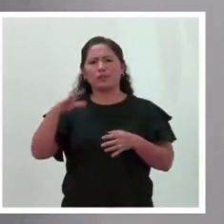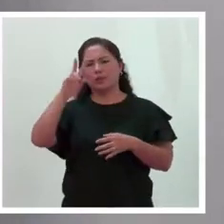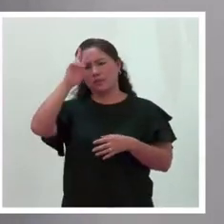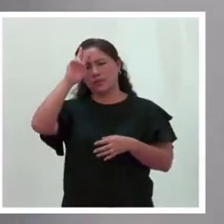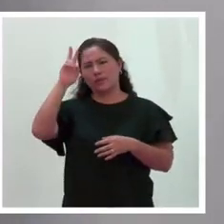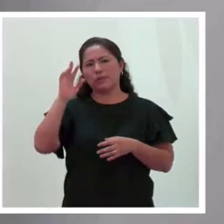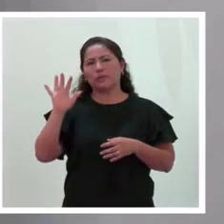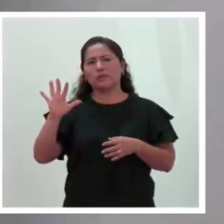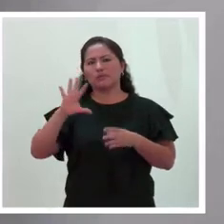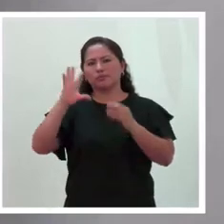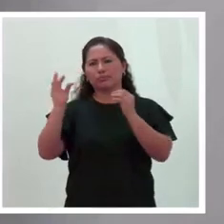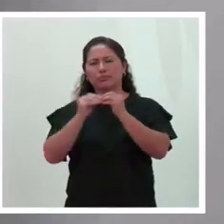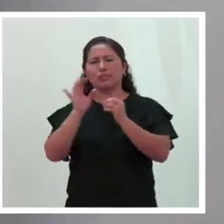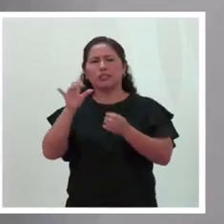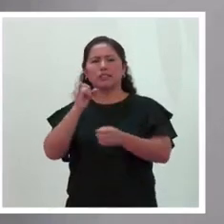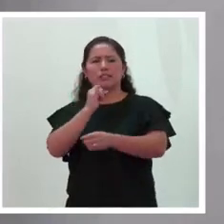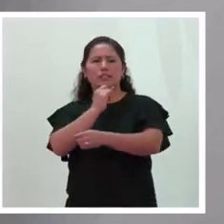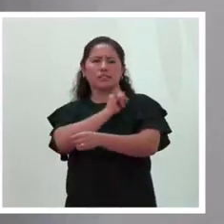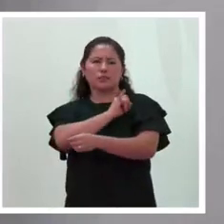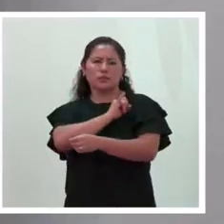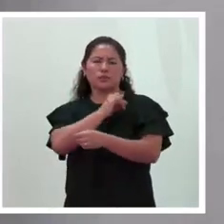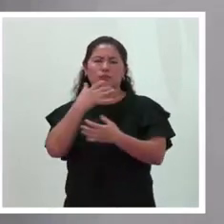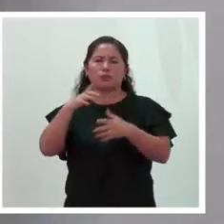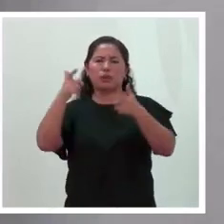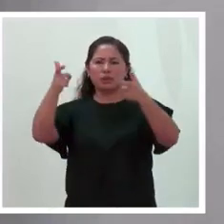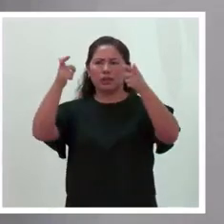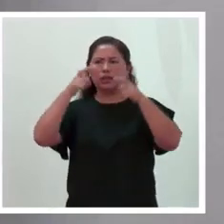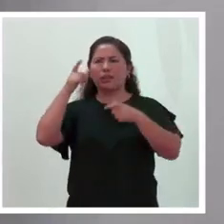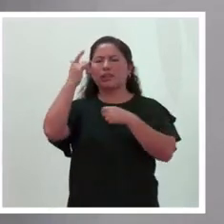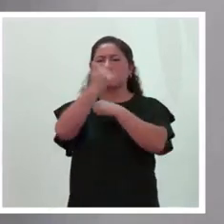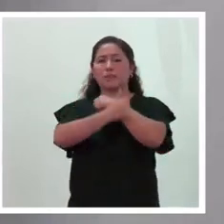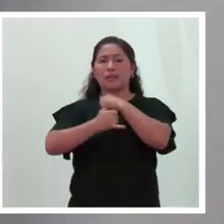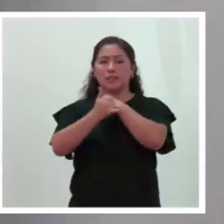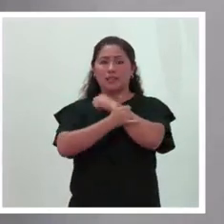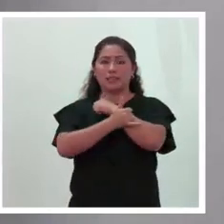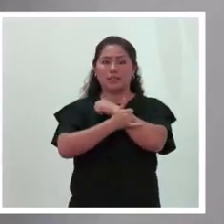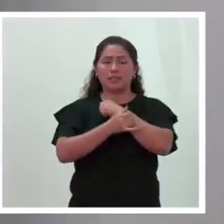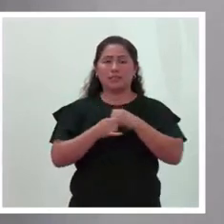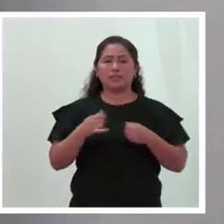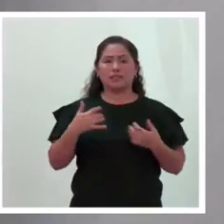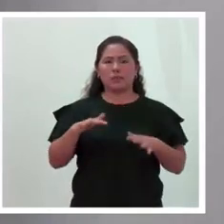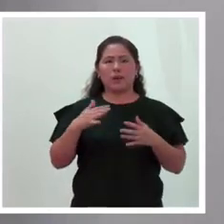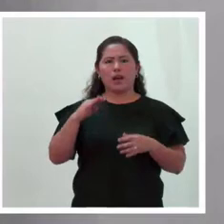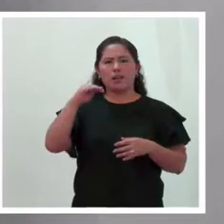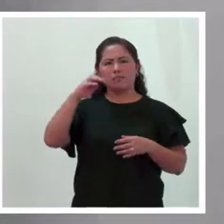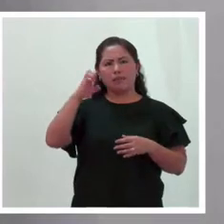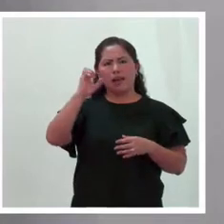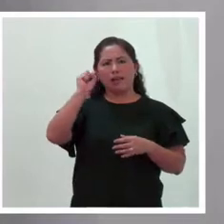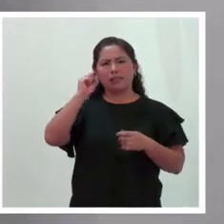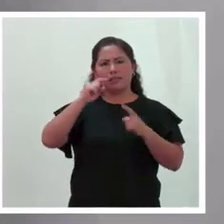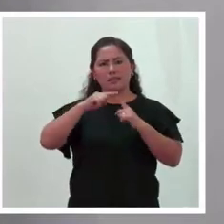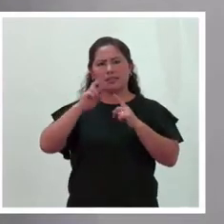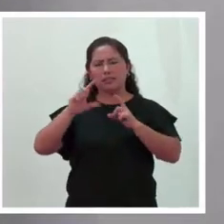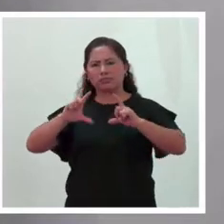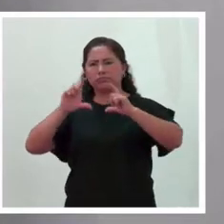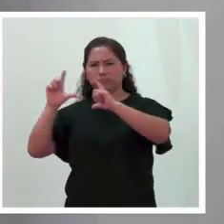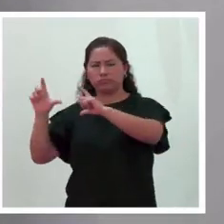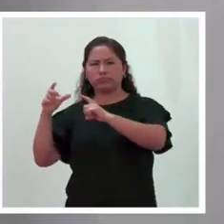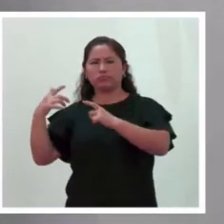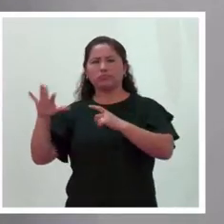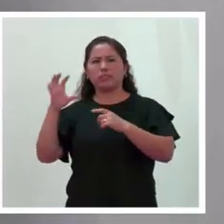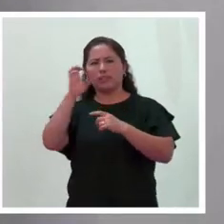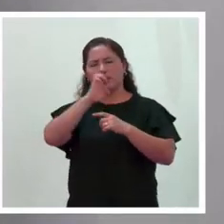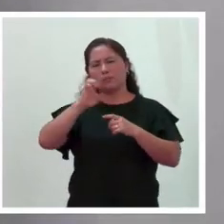por el Instituto de Graduados de Ginebra, Suiza, maestría en Políticas Públicas por la Universidad Europea